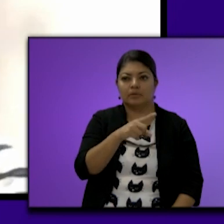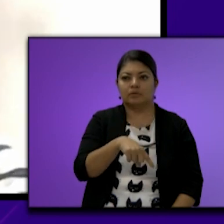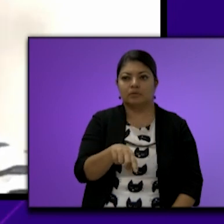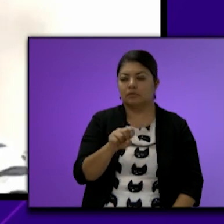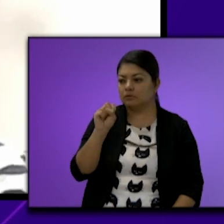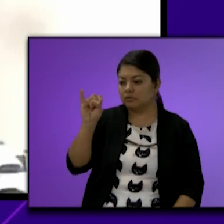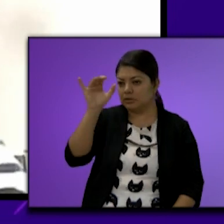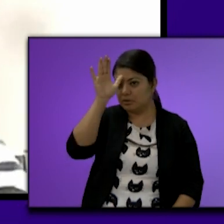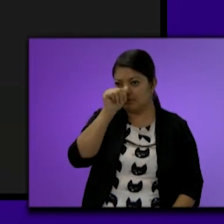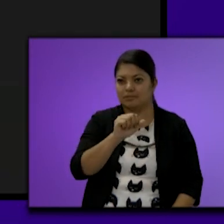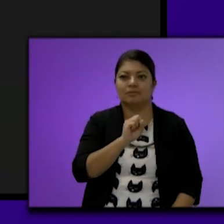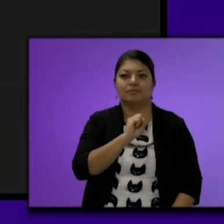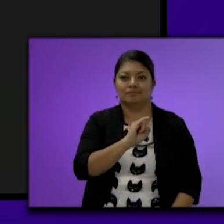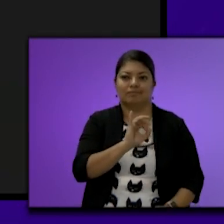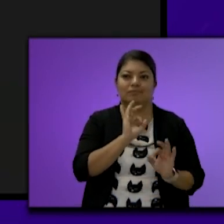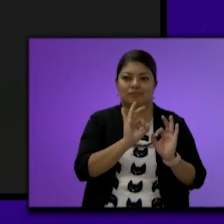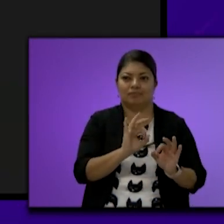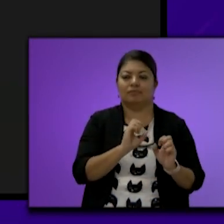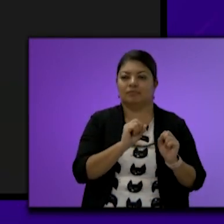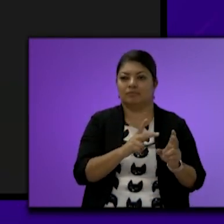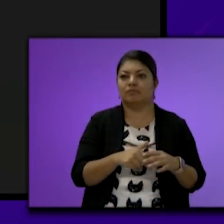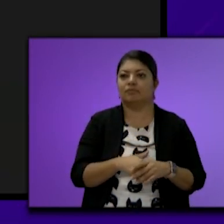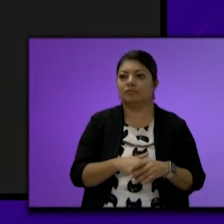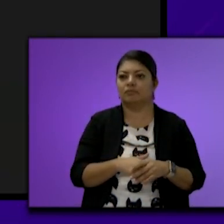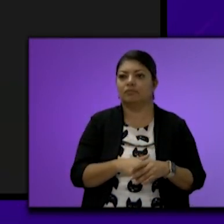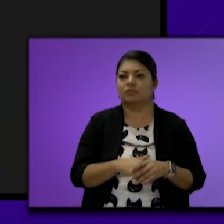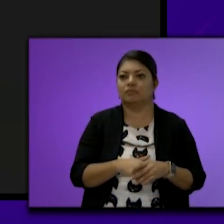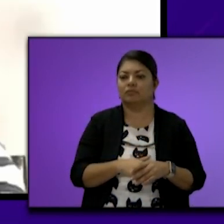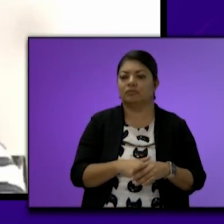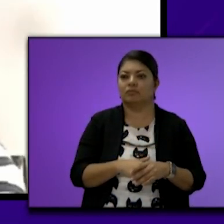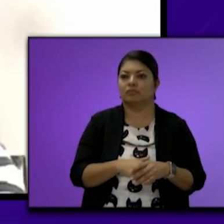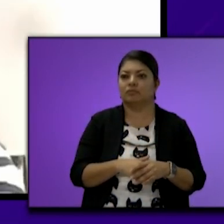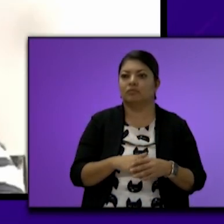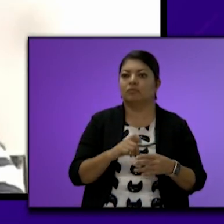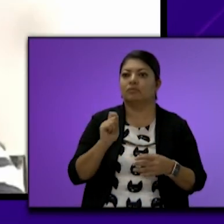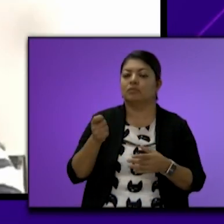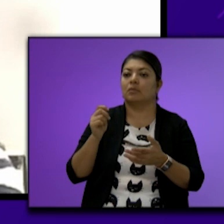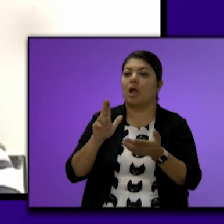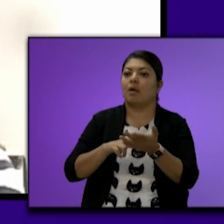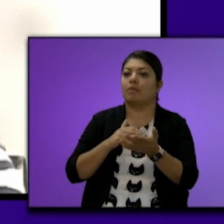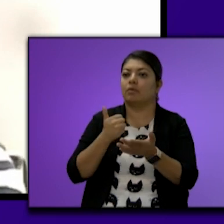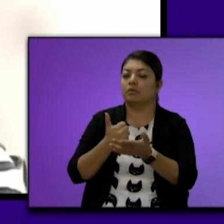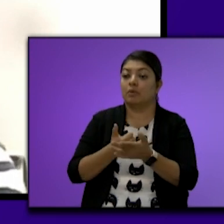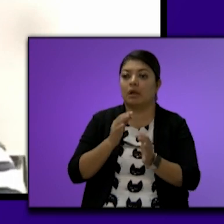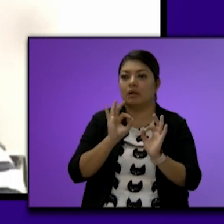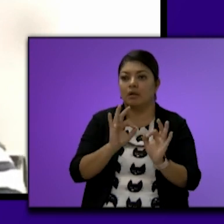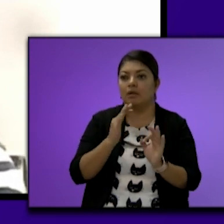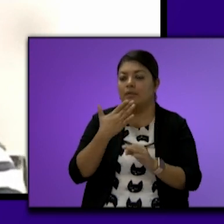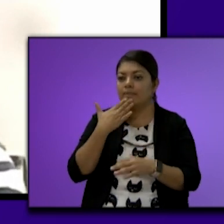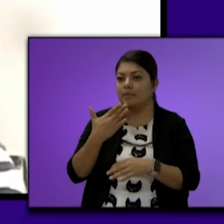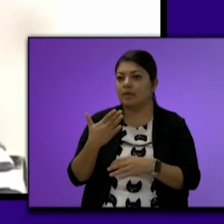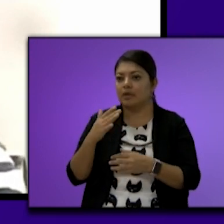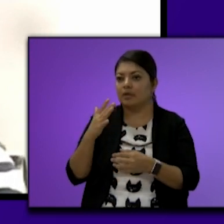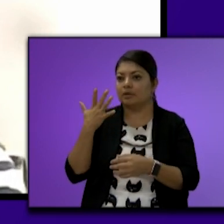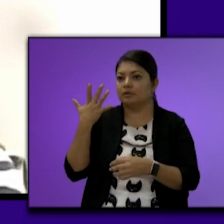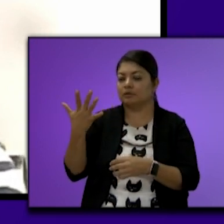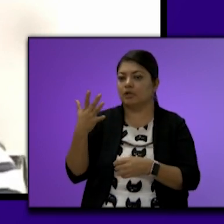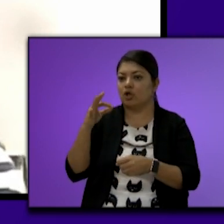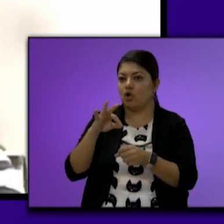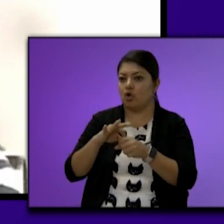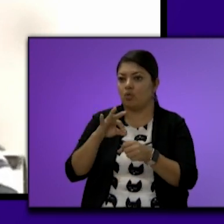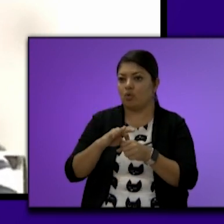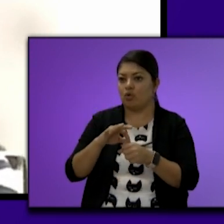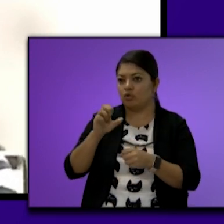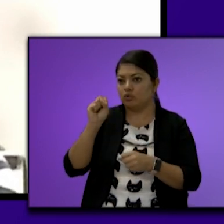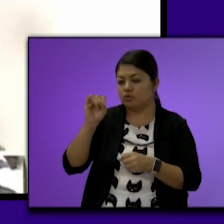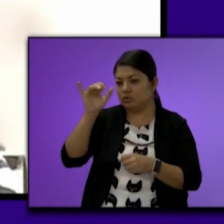a favor Muy bien Gracias Ok Por lo que quedan aprobados Perdón Muy bien 5 votos A favor